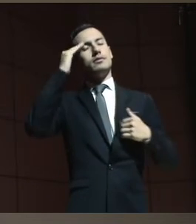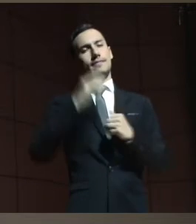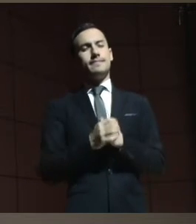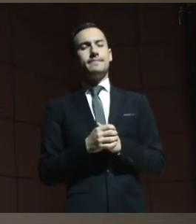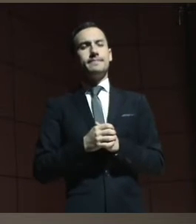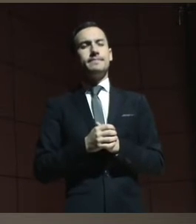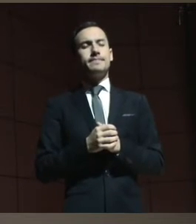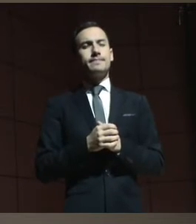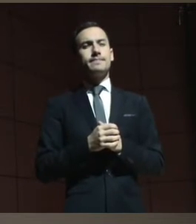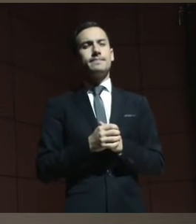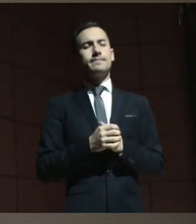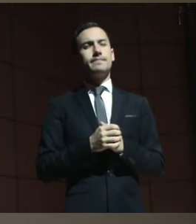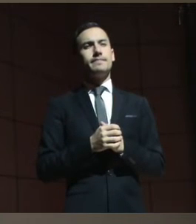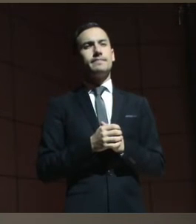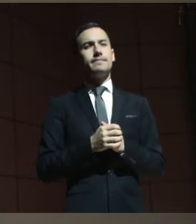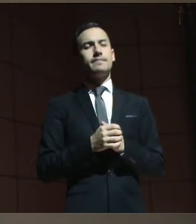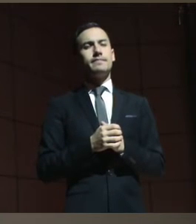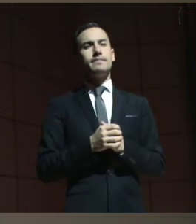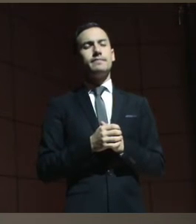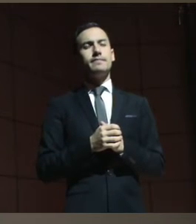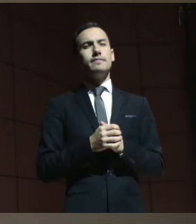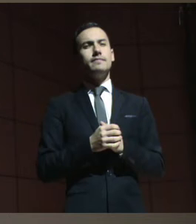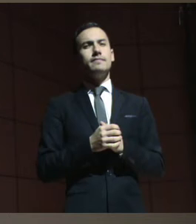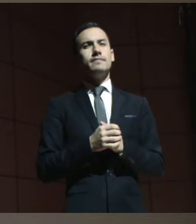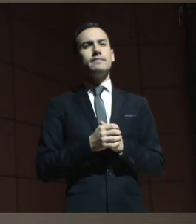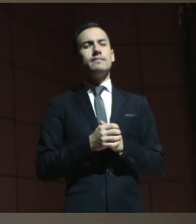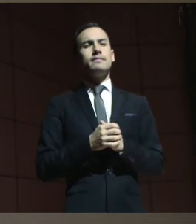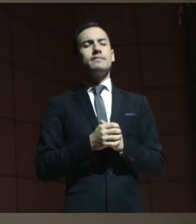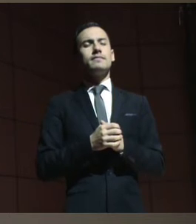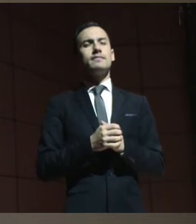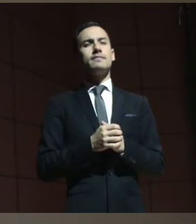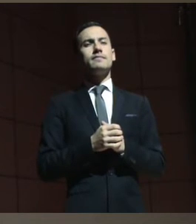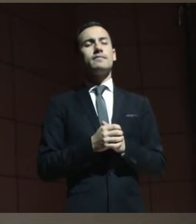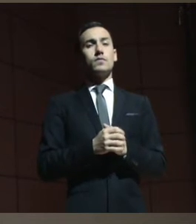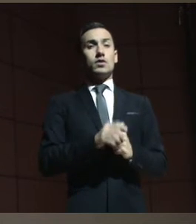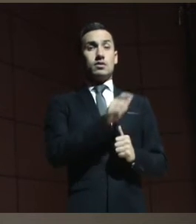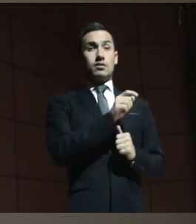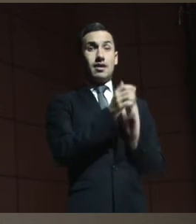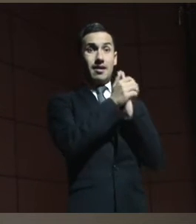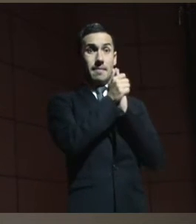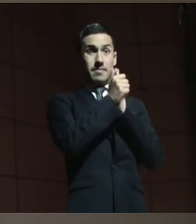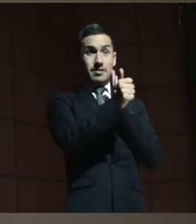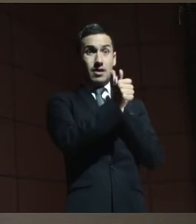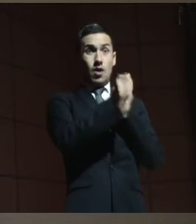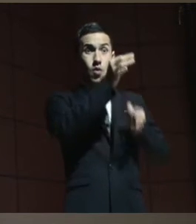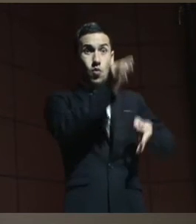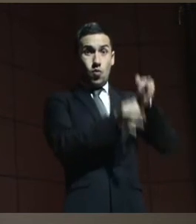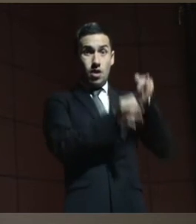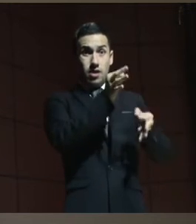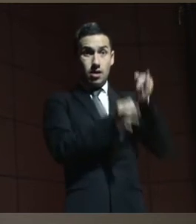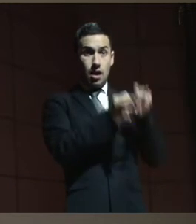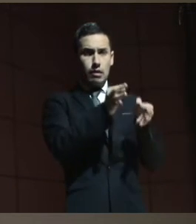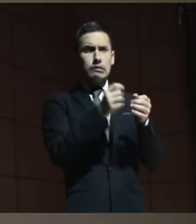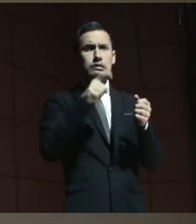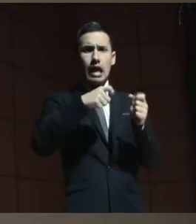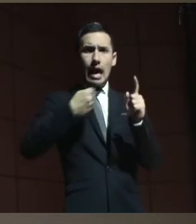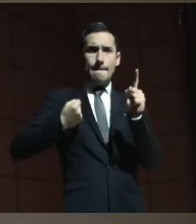Respecto de la capacidad jurídica en sí misma para poder llegar a los apoyos,